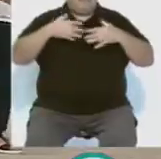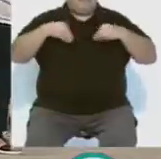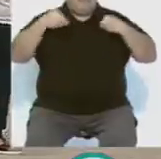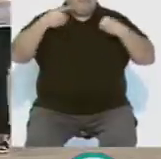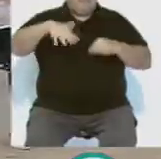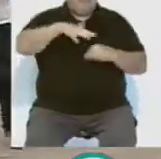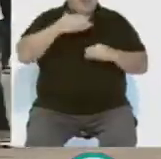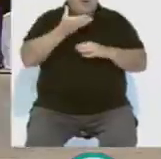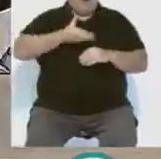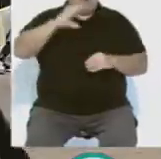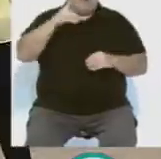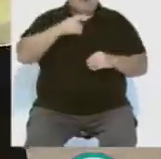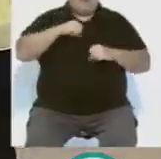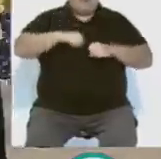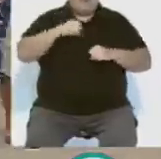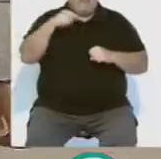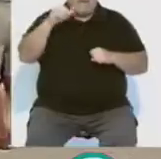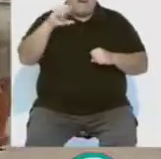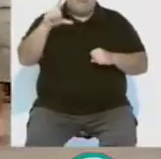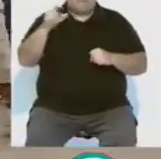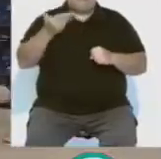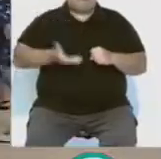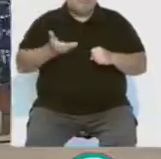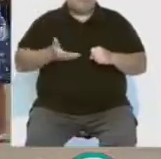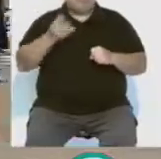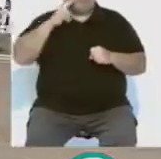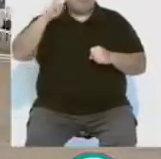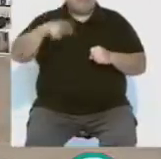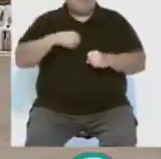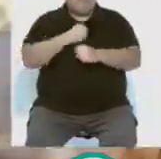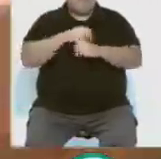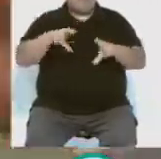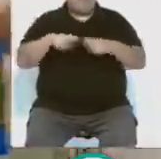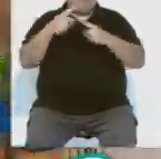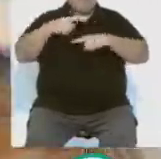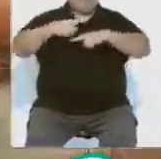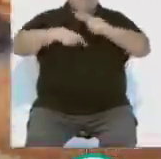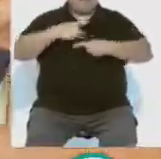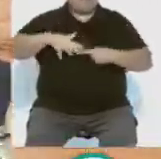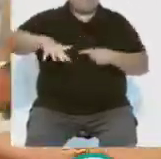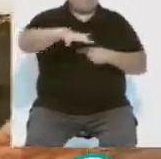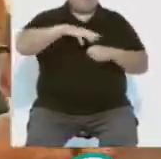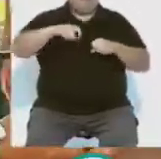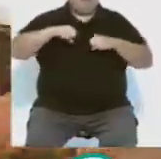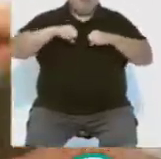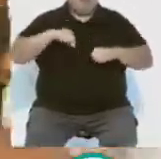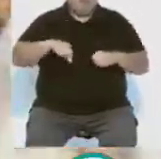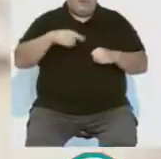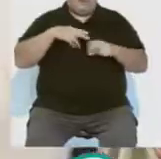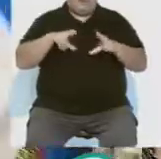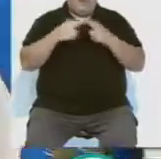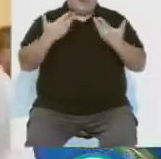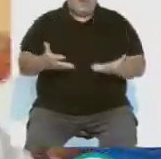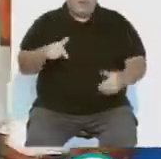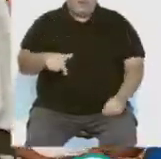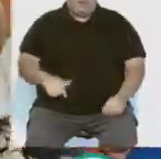La concejala del mayor, Ana Camelo, insiste en la importancia de reconocer la labor social y familiar que realizan las personas mayores en la sociedad